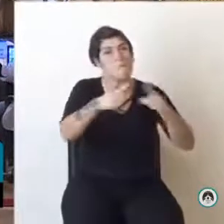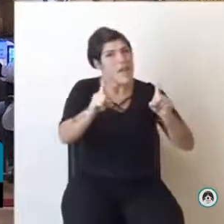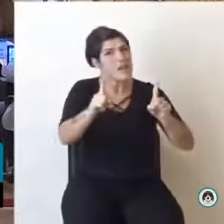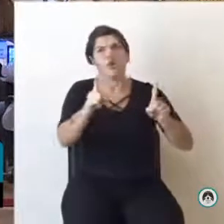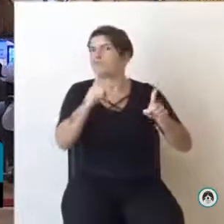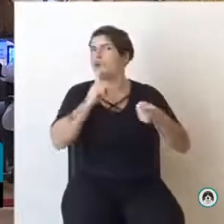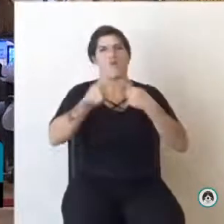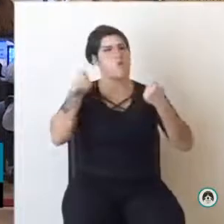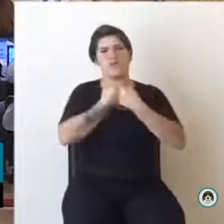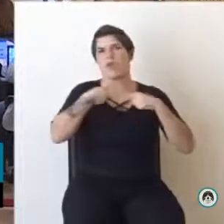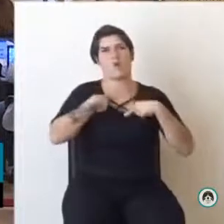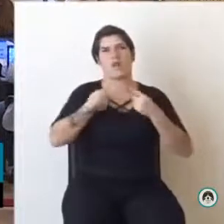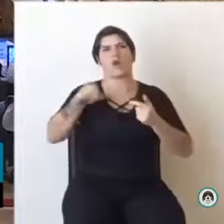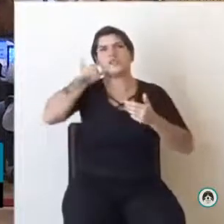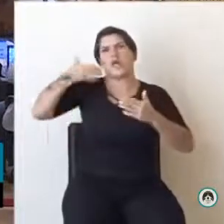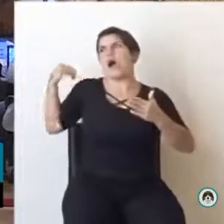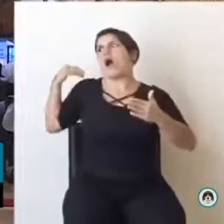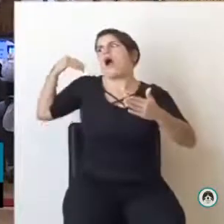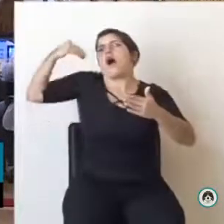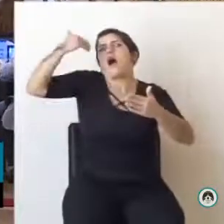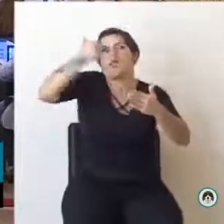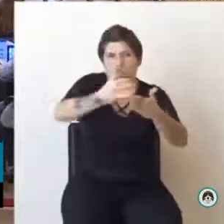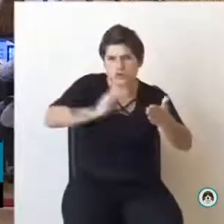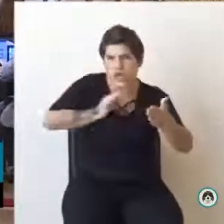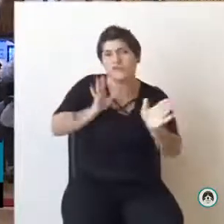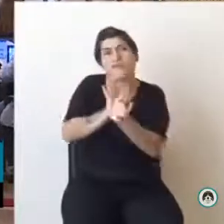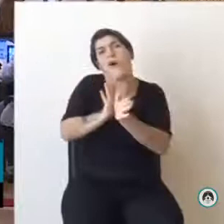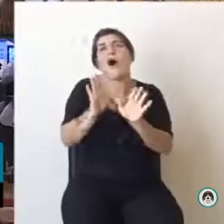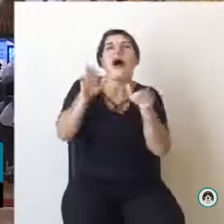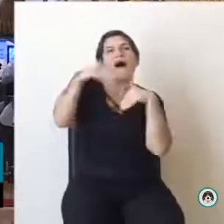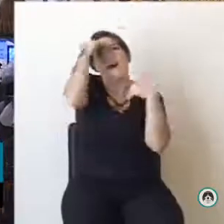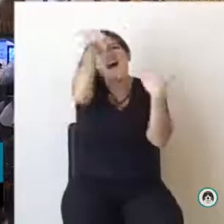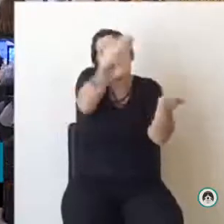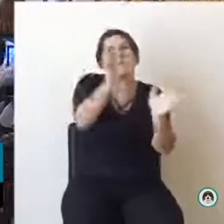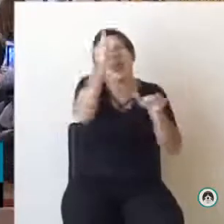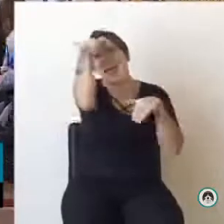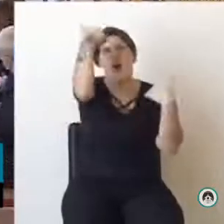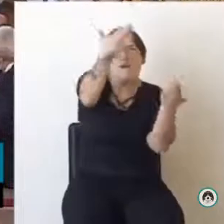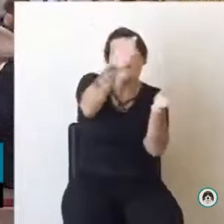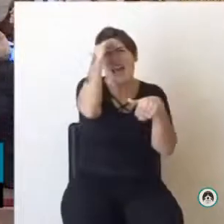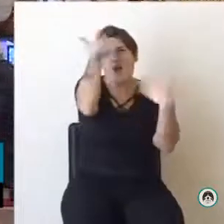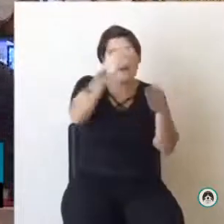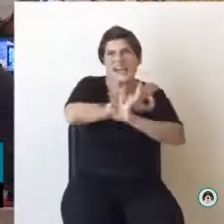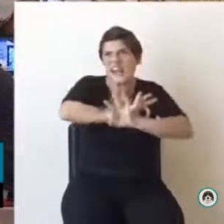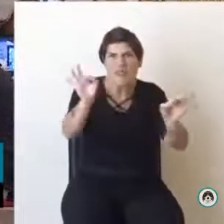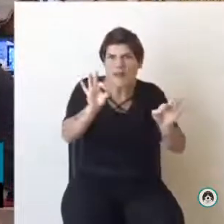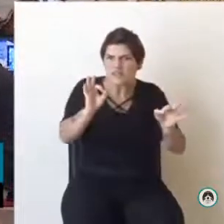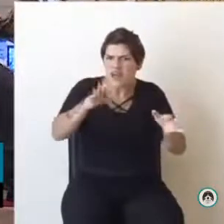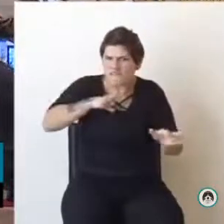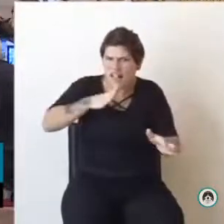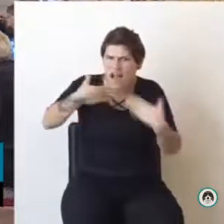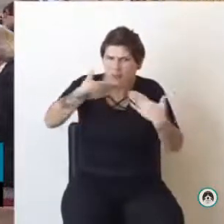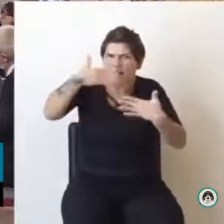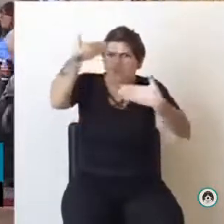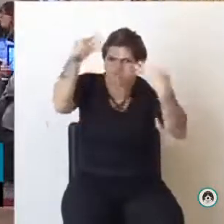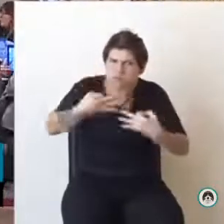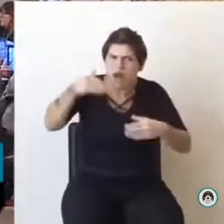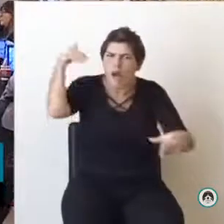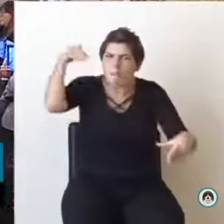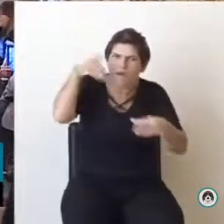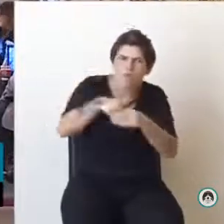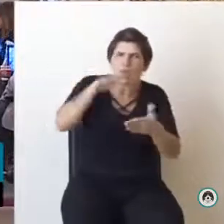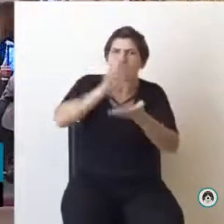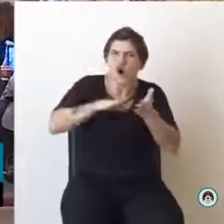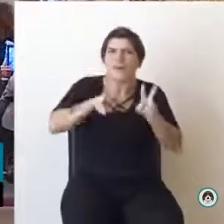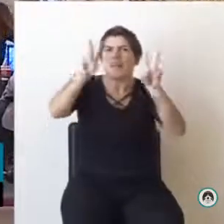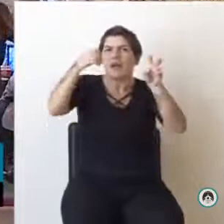se sigan haciendo manifestaciones vacías sin hablar realmente de lo que pasa en la causa AMIA y en la impunidad que